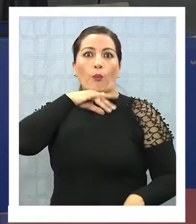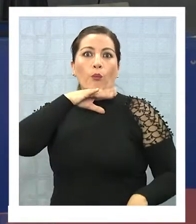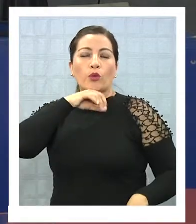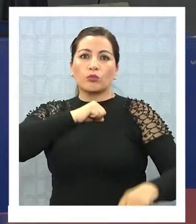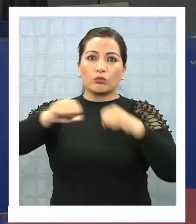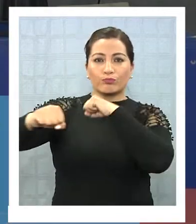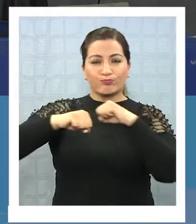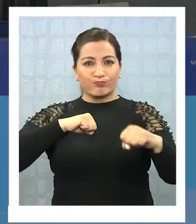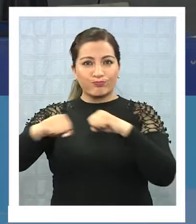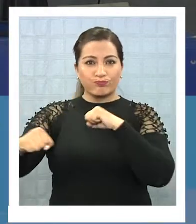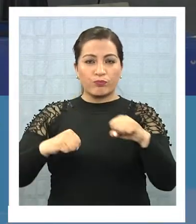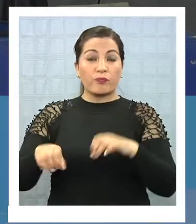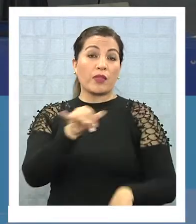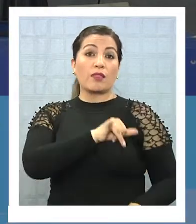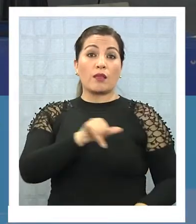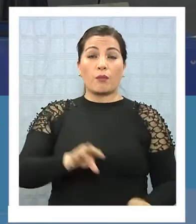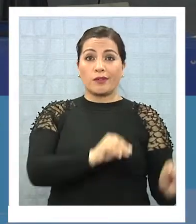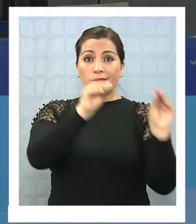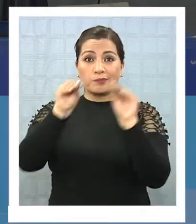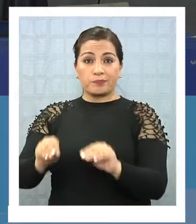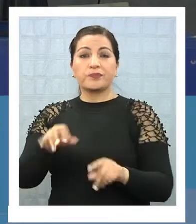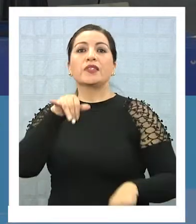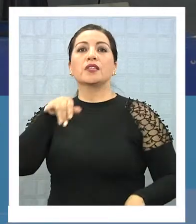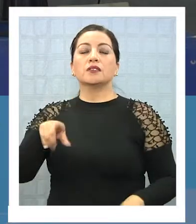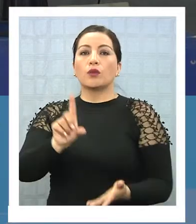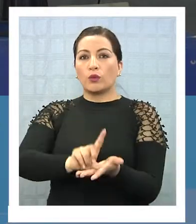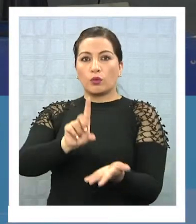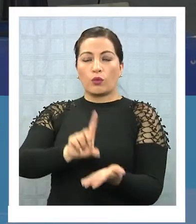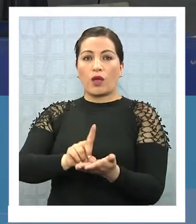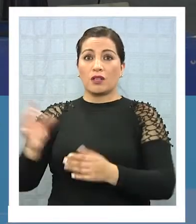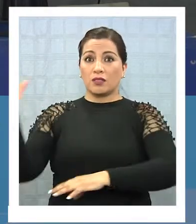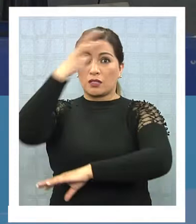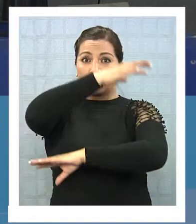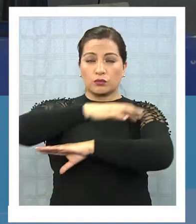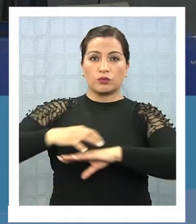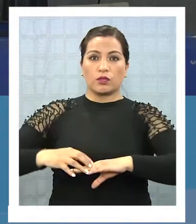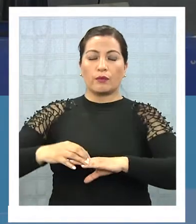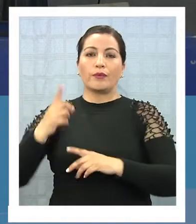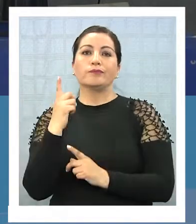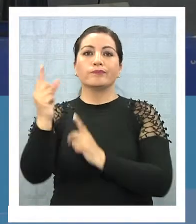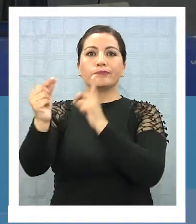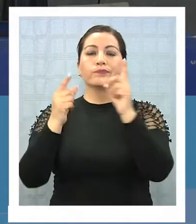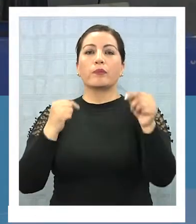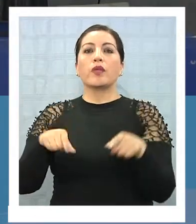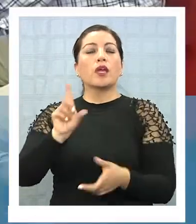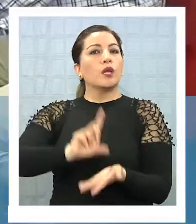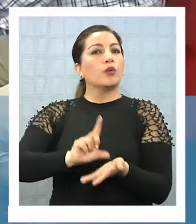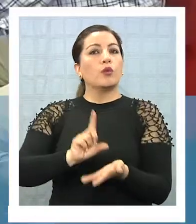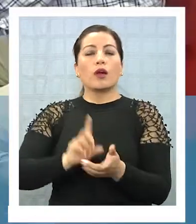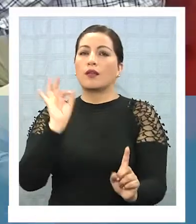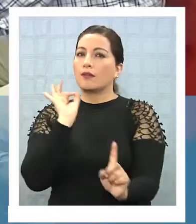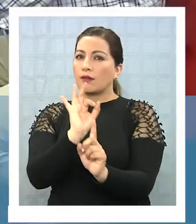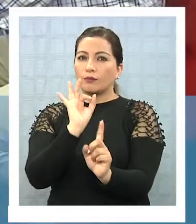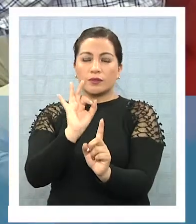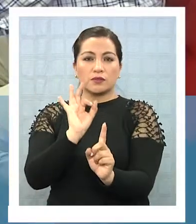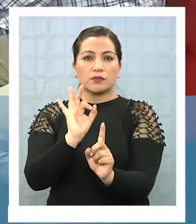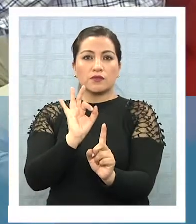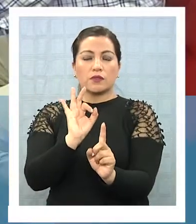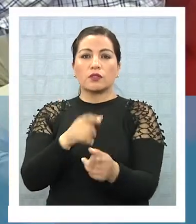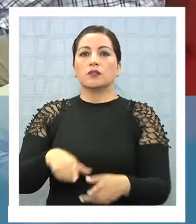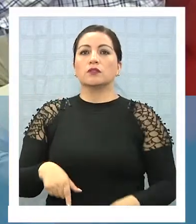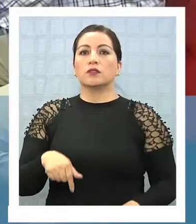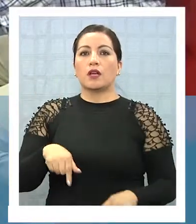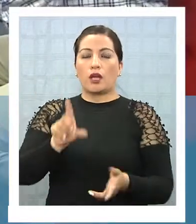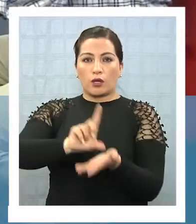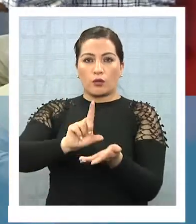dura el terremoto y posteriormente, si están en zona de tsunami, evacuar por las vías que están establecidas hacia la